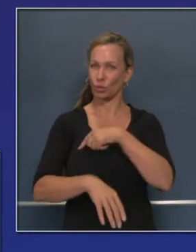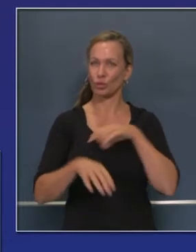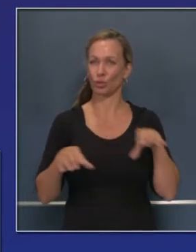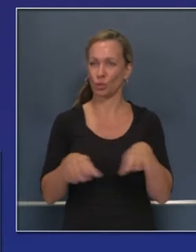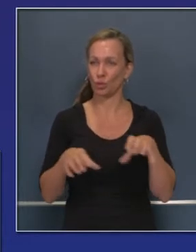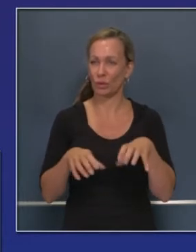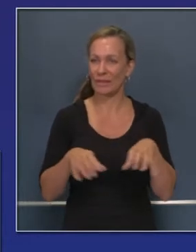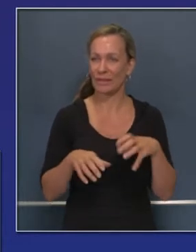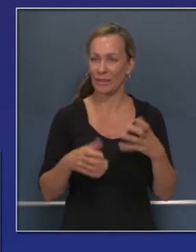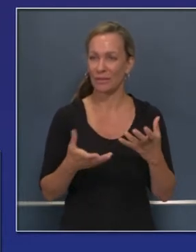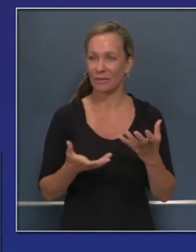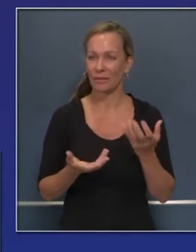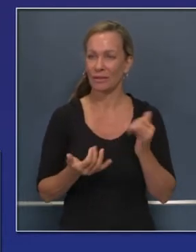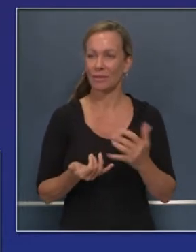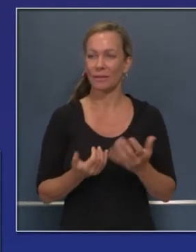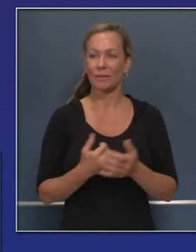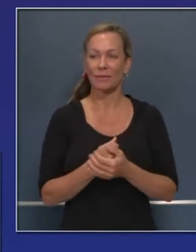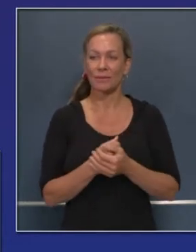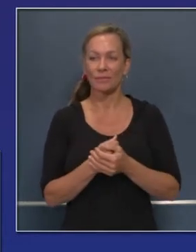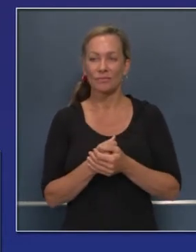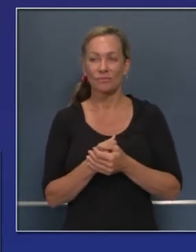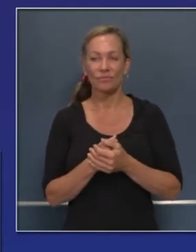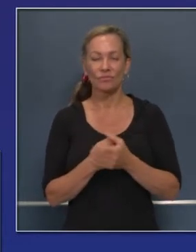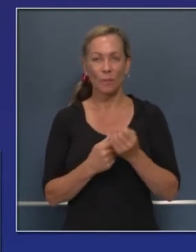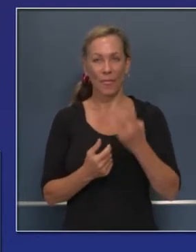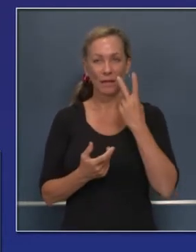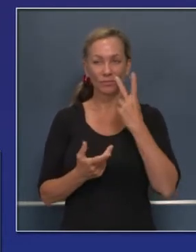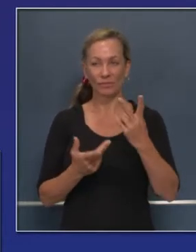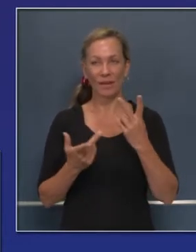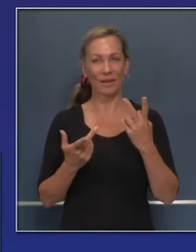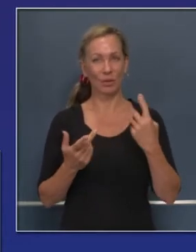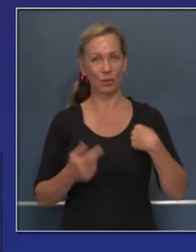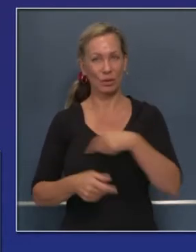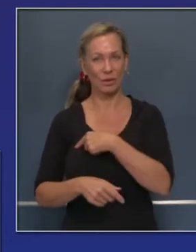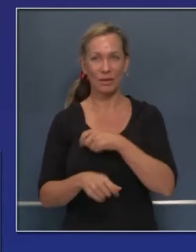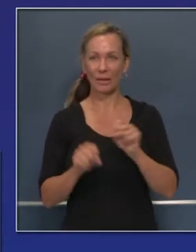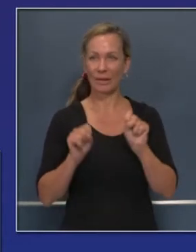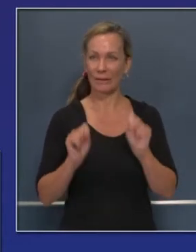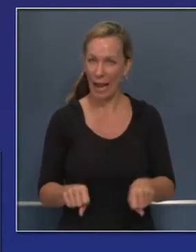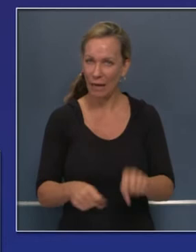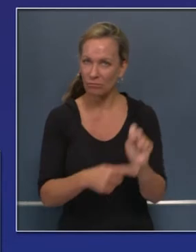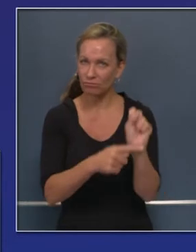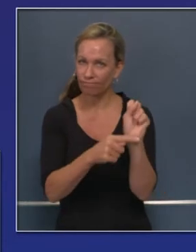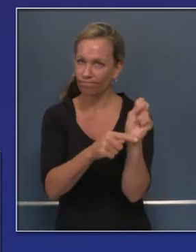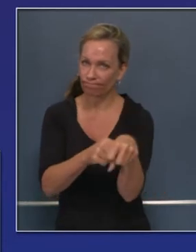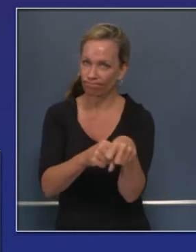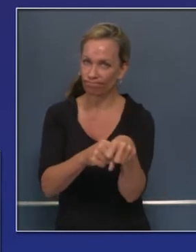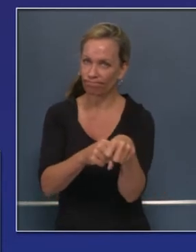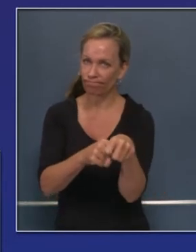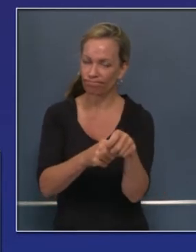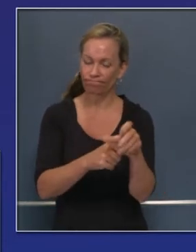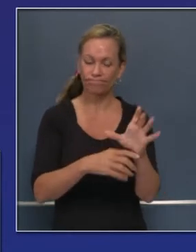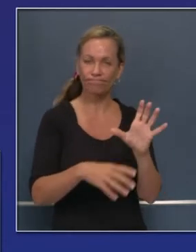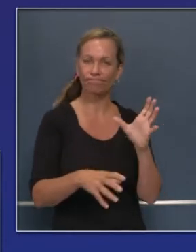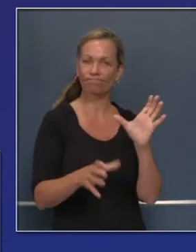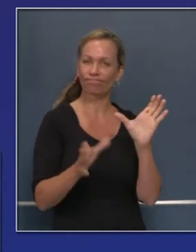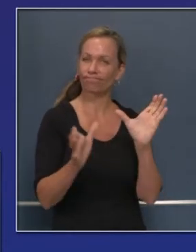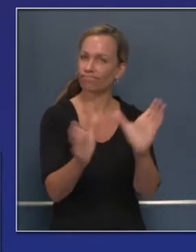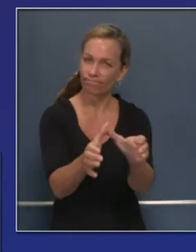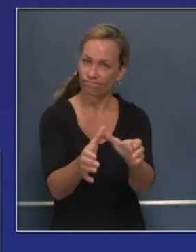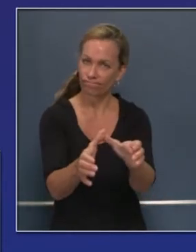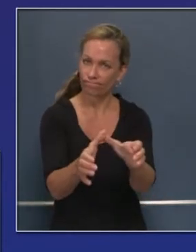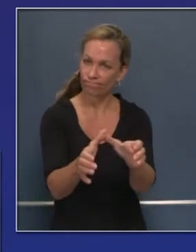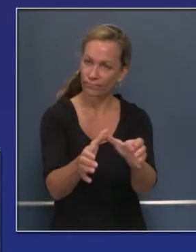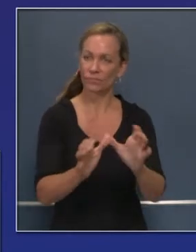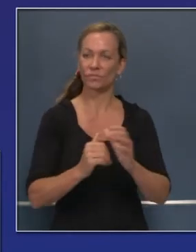profesionalismo de nuestros héroes en el frente. Ahora tenemos 625 incendios,